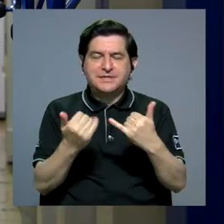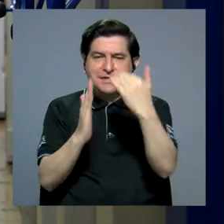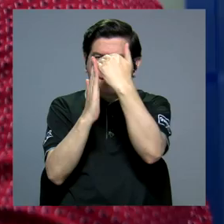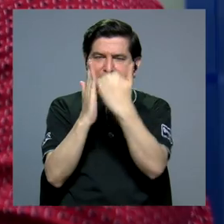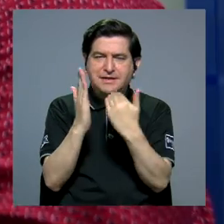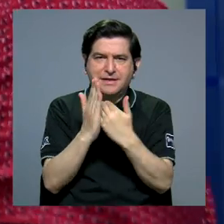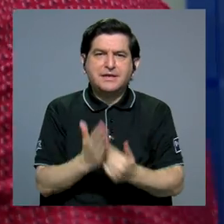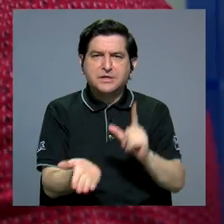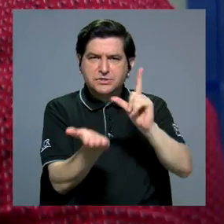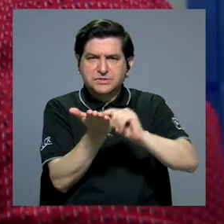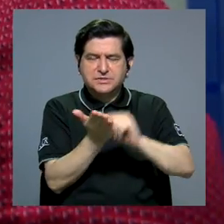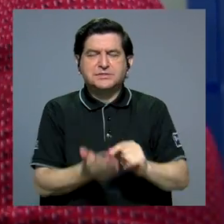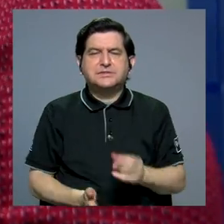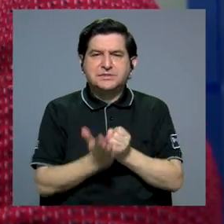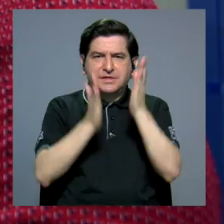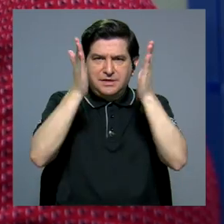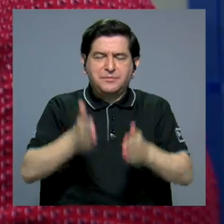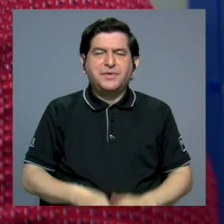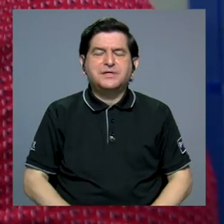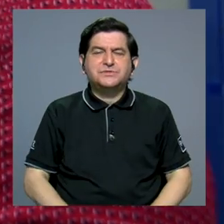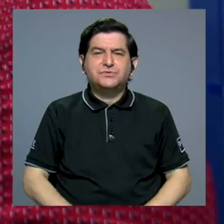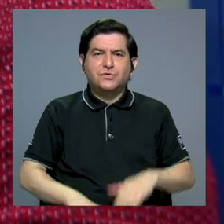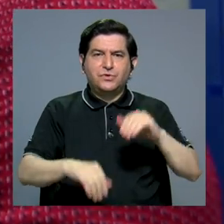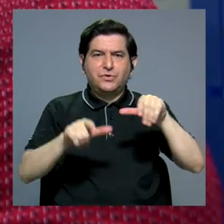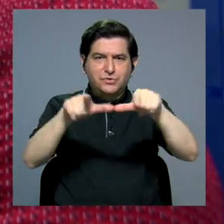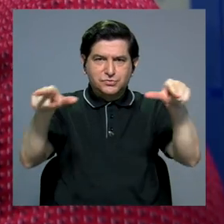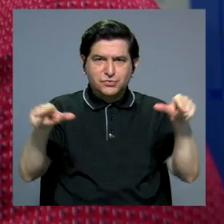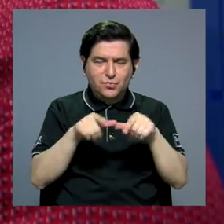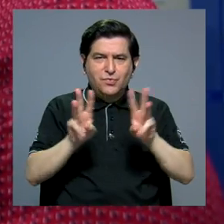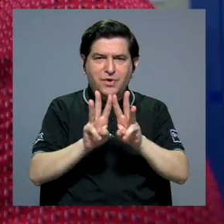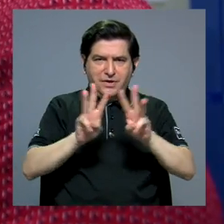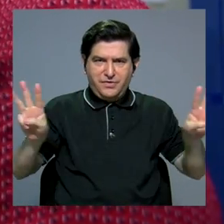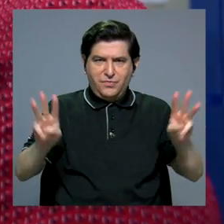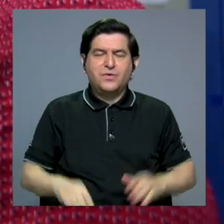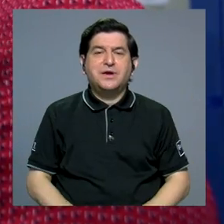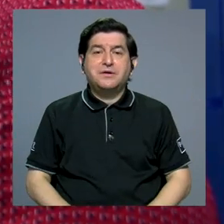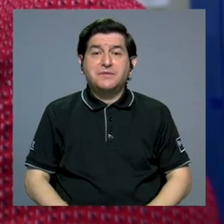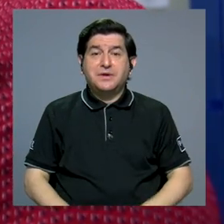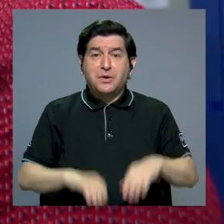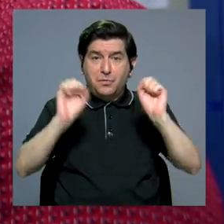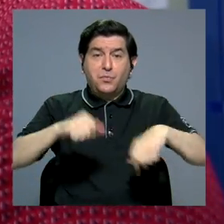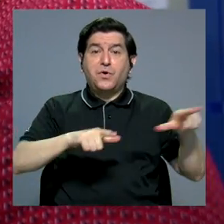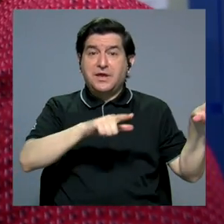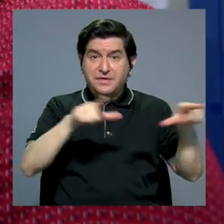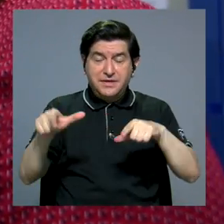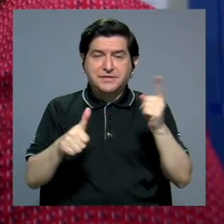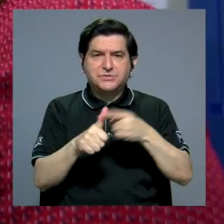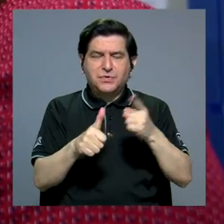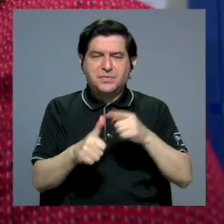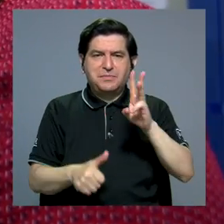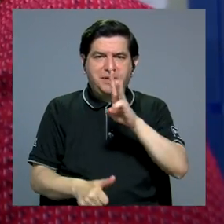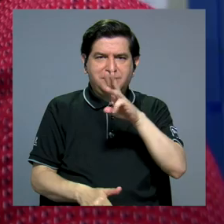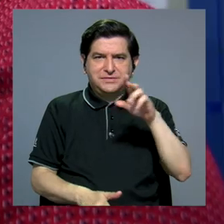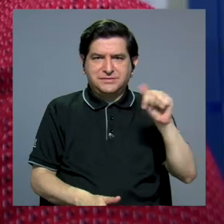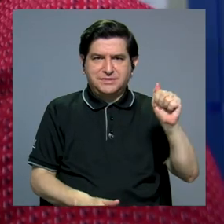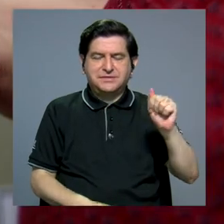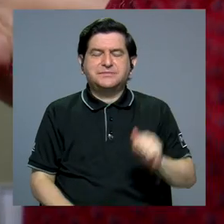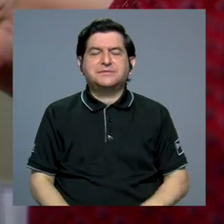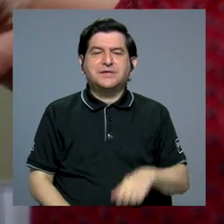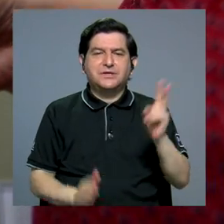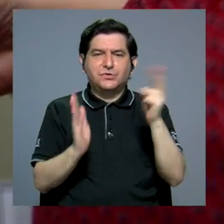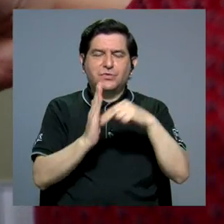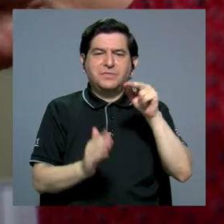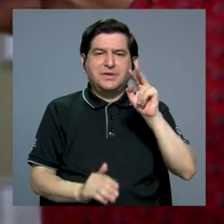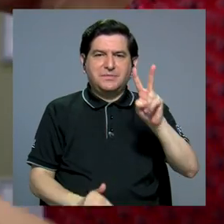listado, las investigadoras crearán un repositorio en línea, el cual se espera que esté listo en el primer semestre del